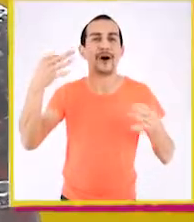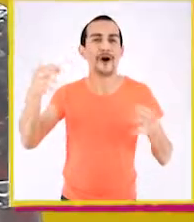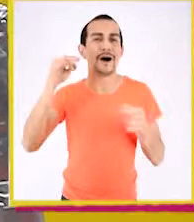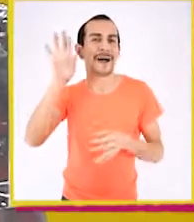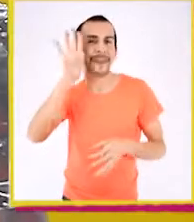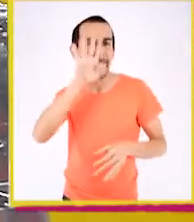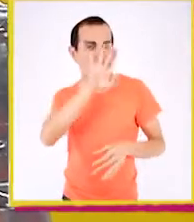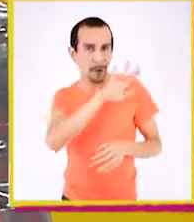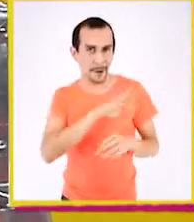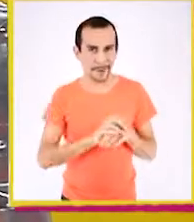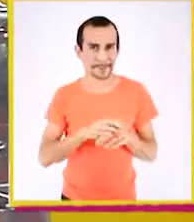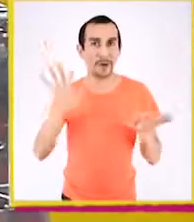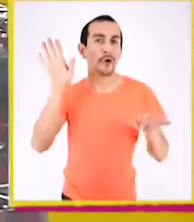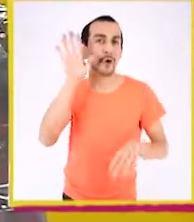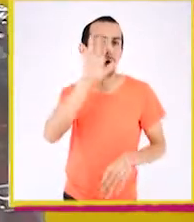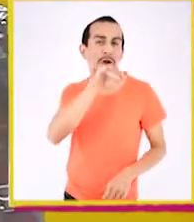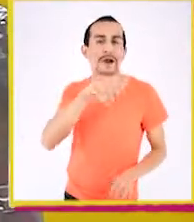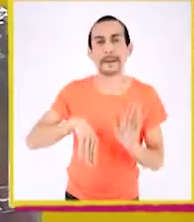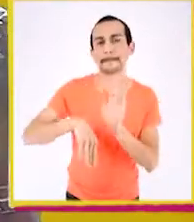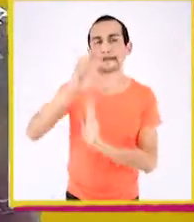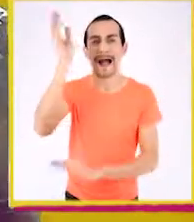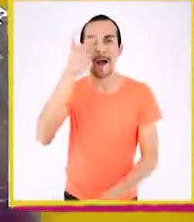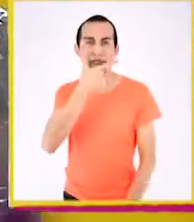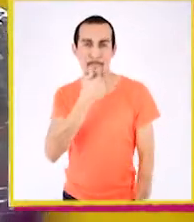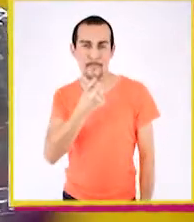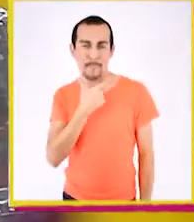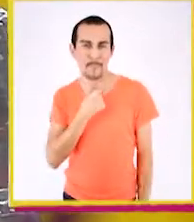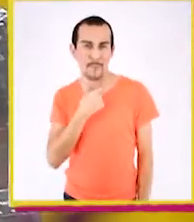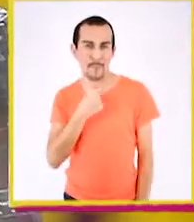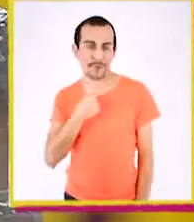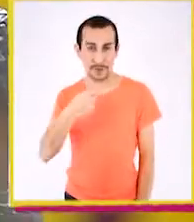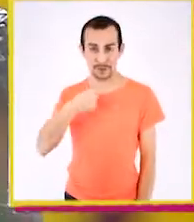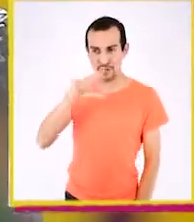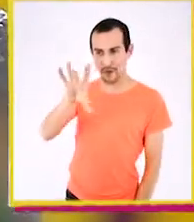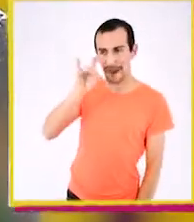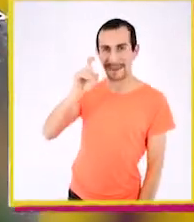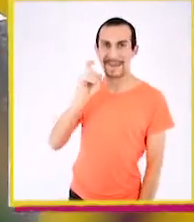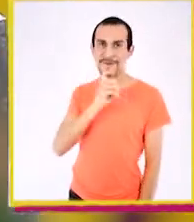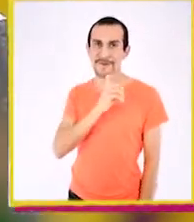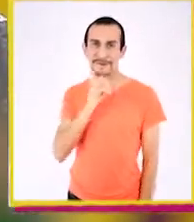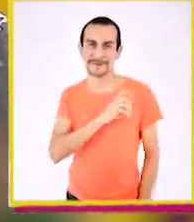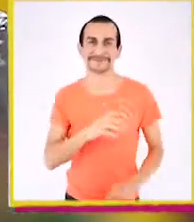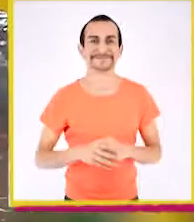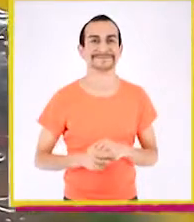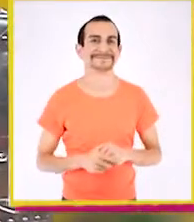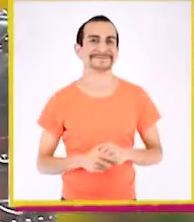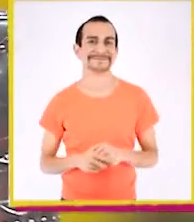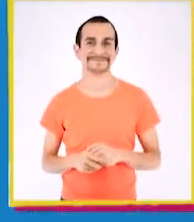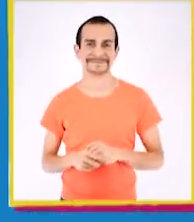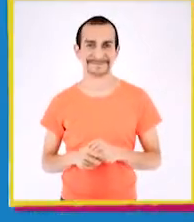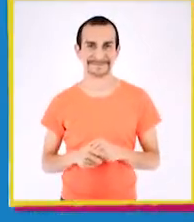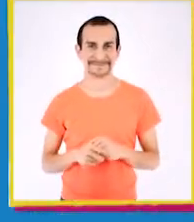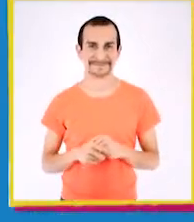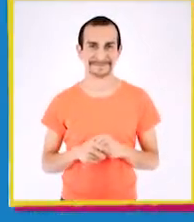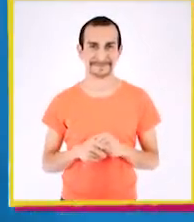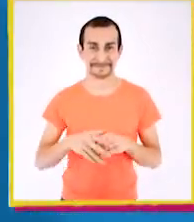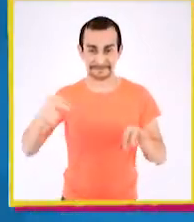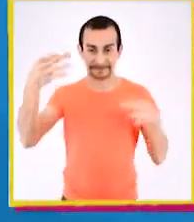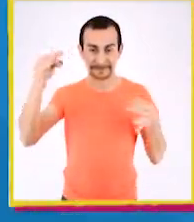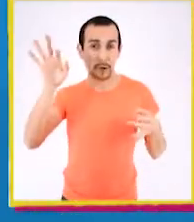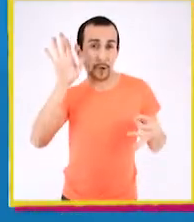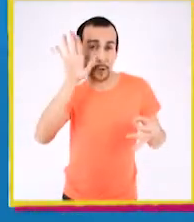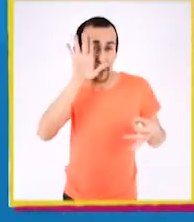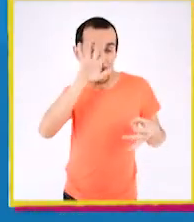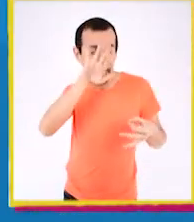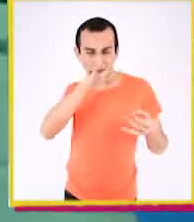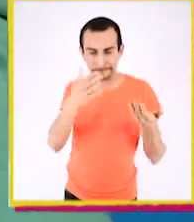nuestras hojas de colores, del color que más les guste. Yo voy a elegir el rojo. ¡Bien! Doblamos